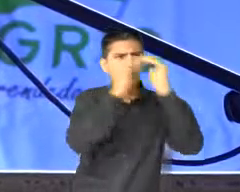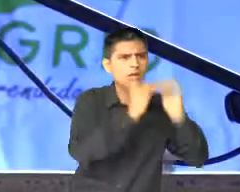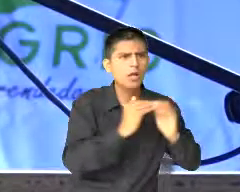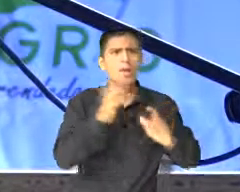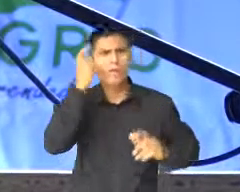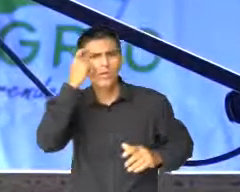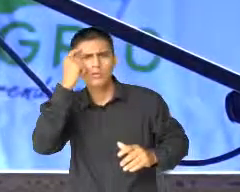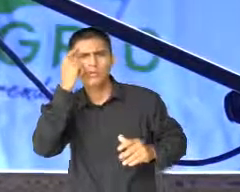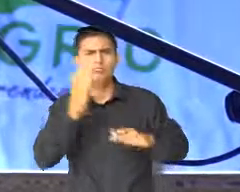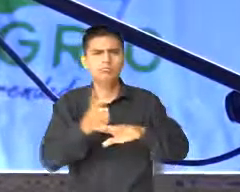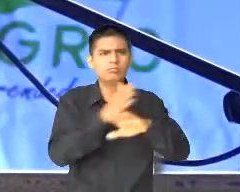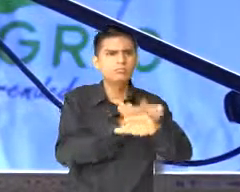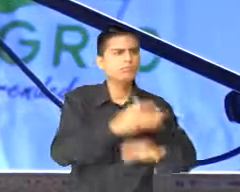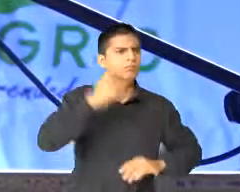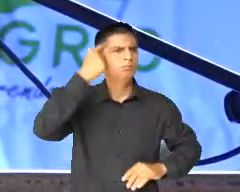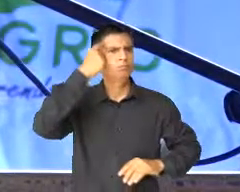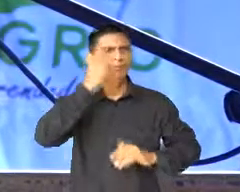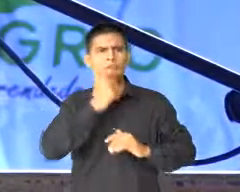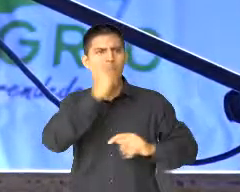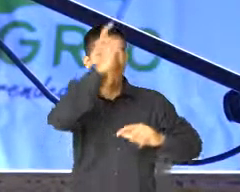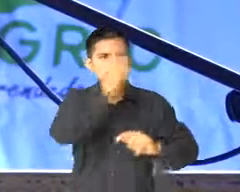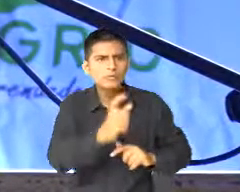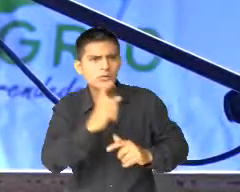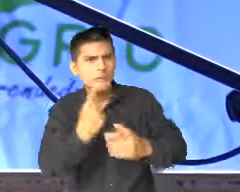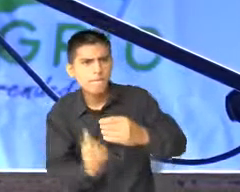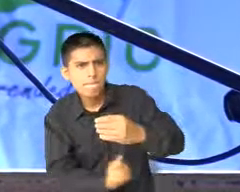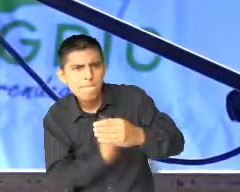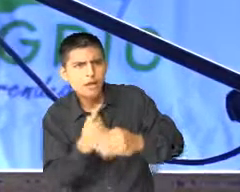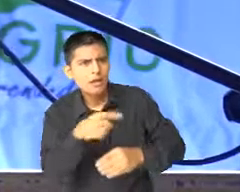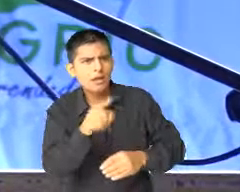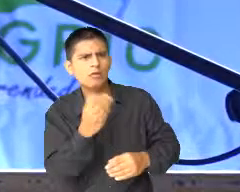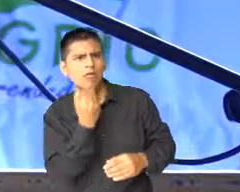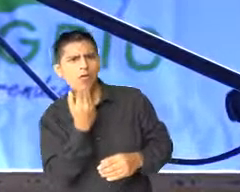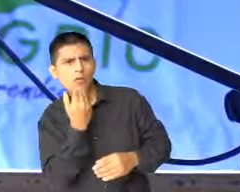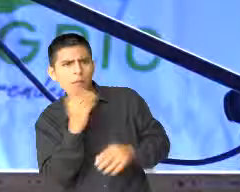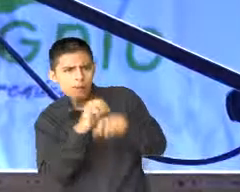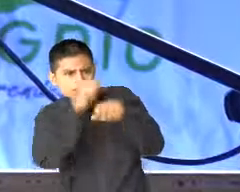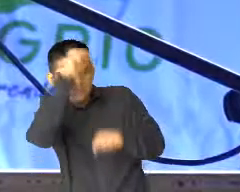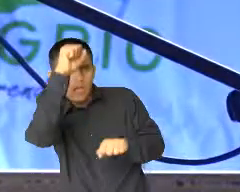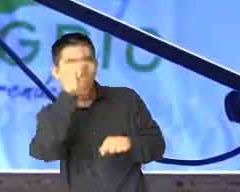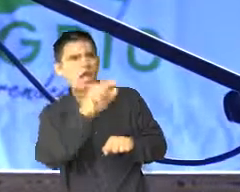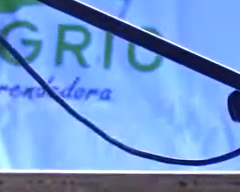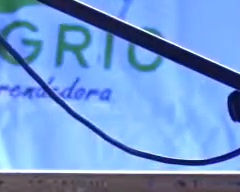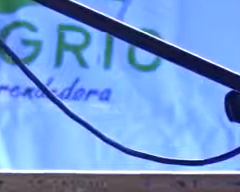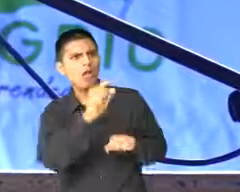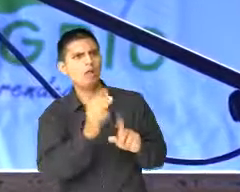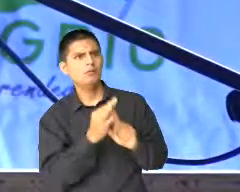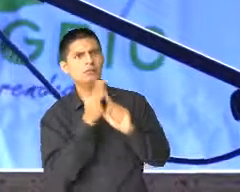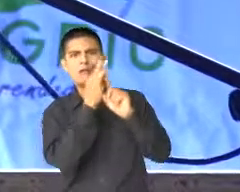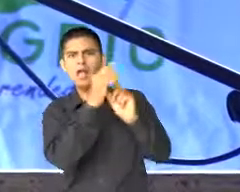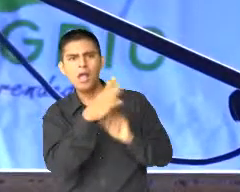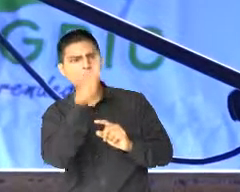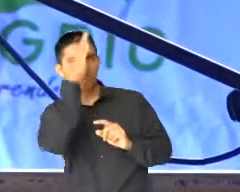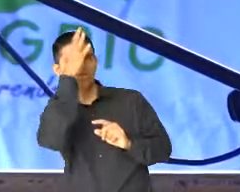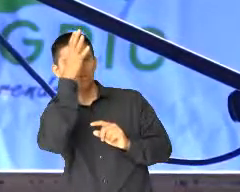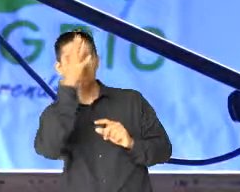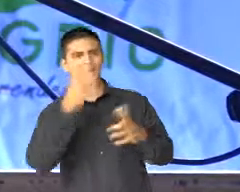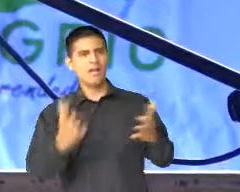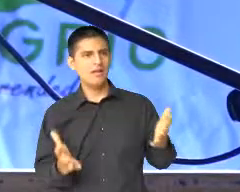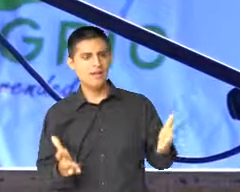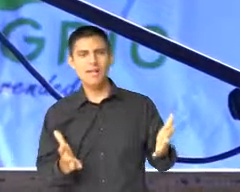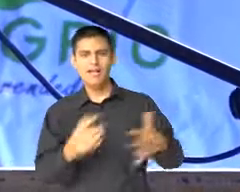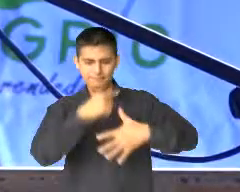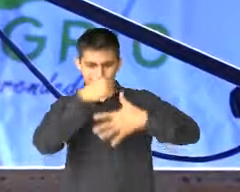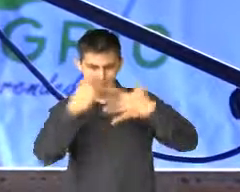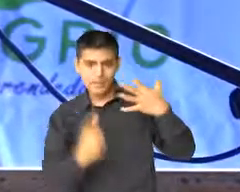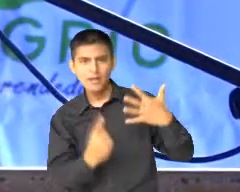cómo identificar, cómo visibilizar una persona con autismo. Son personas súper especiales, súper inteligentes, por lo